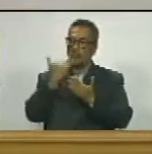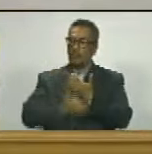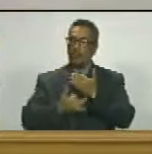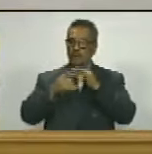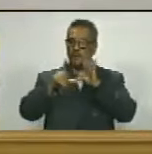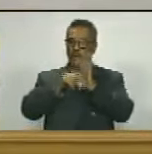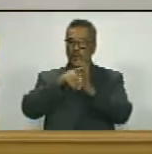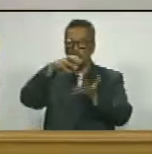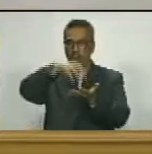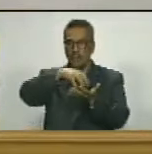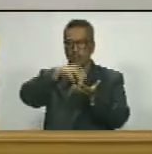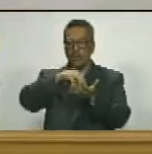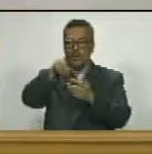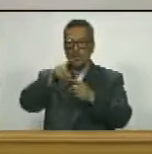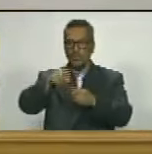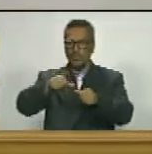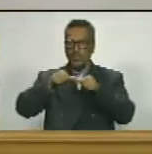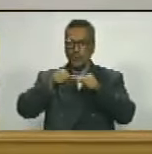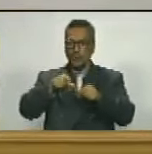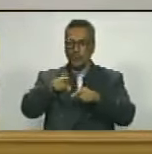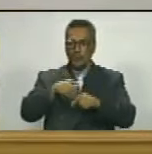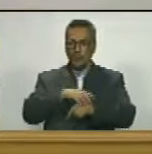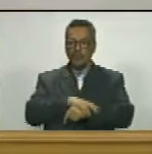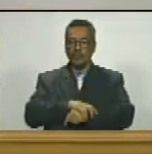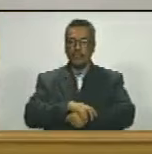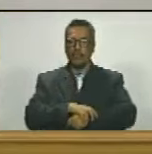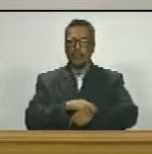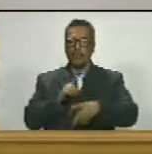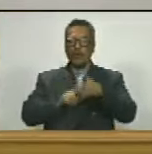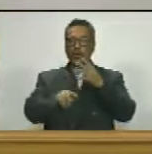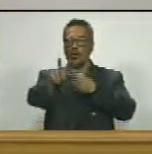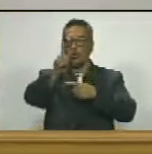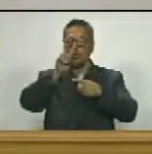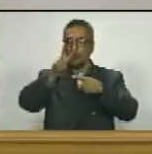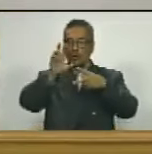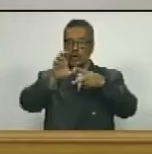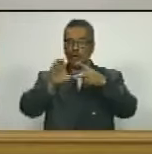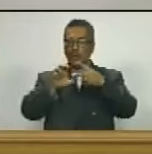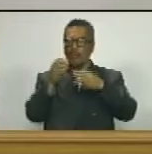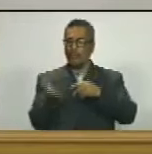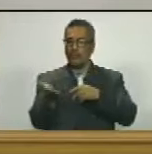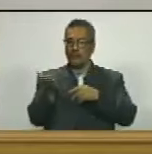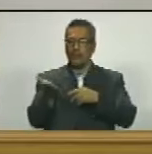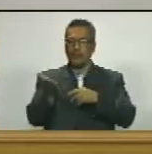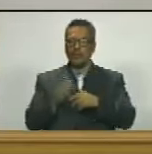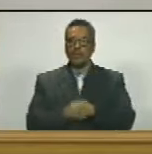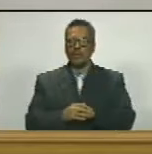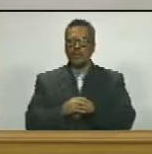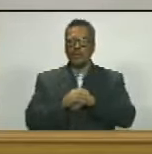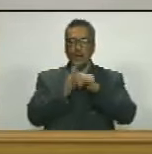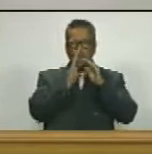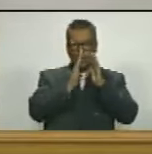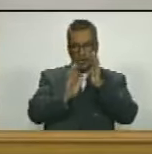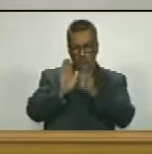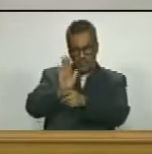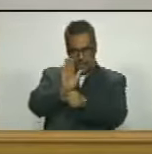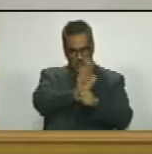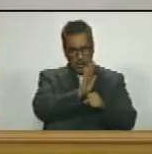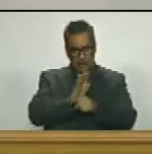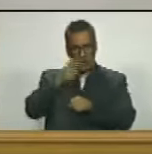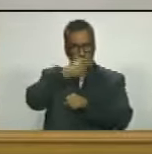con énfasis en dos elementos fundamentales la protección del pueblo